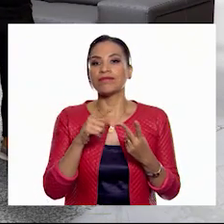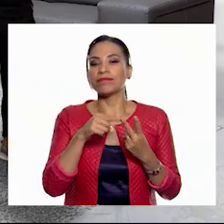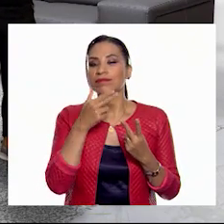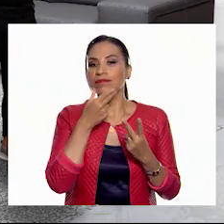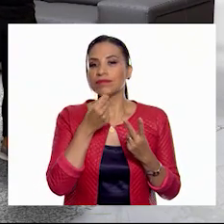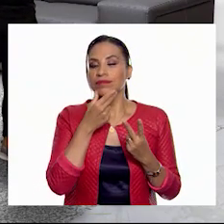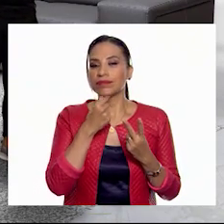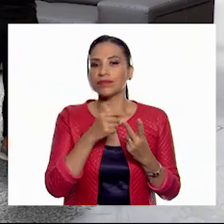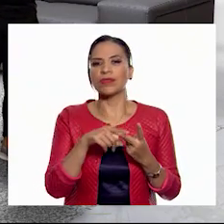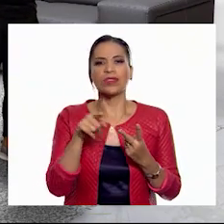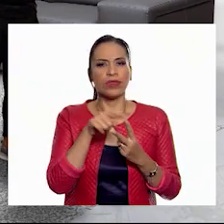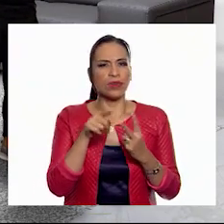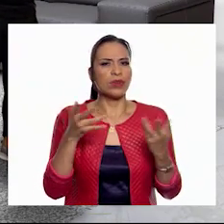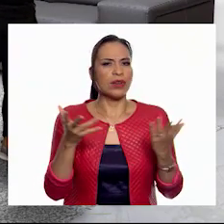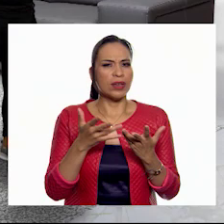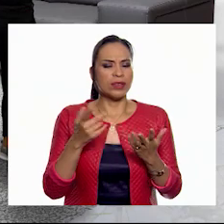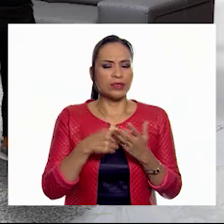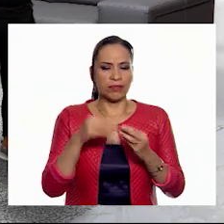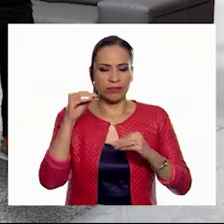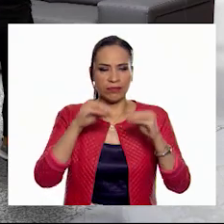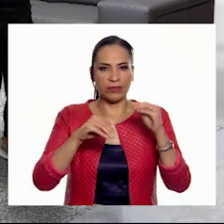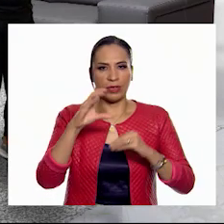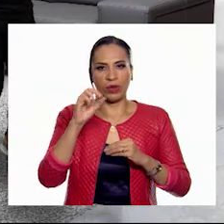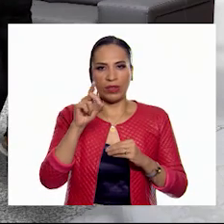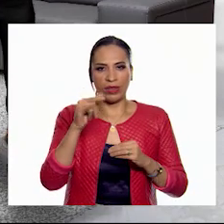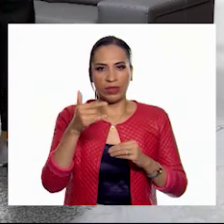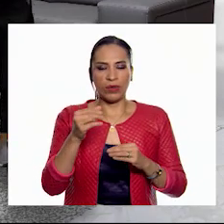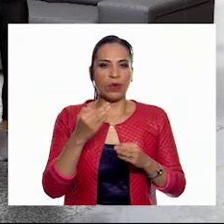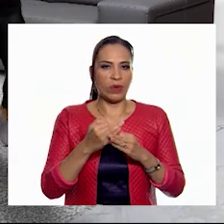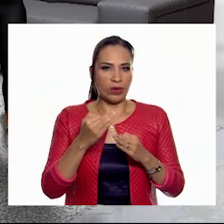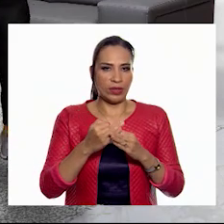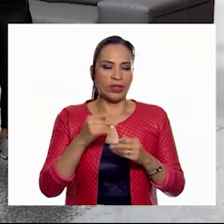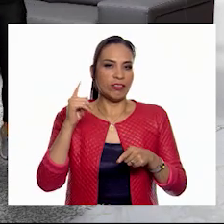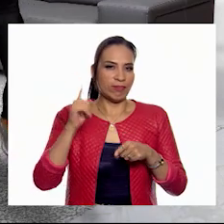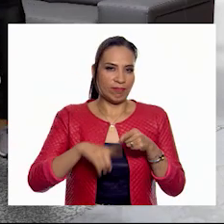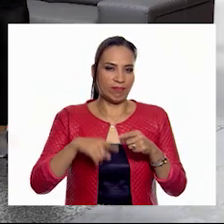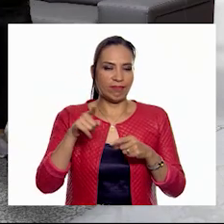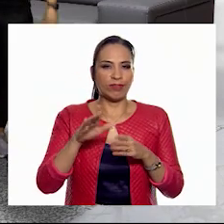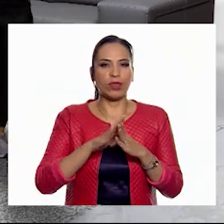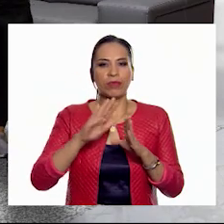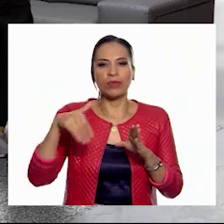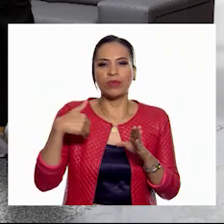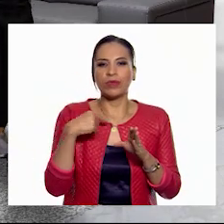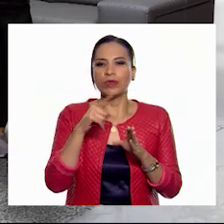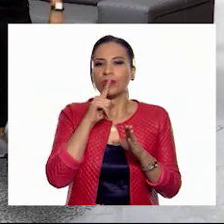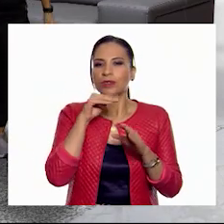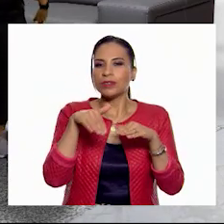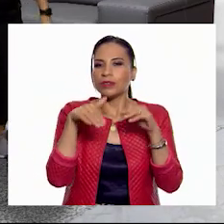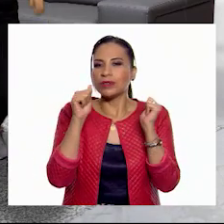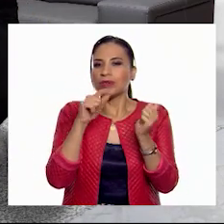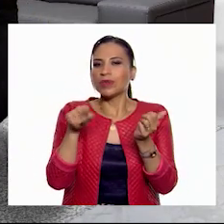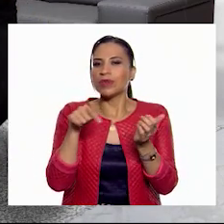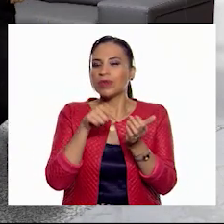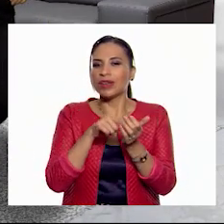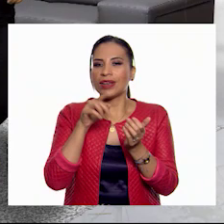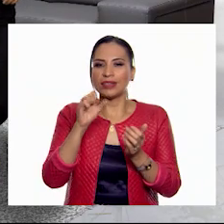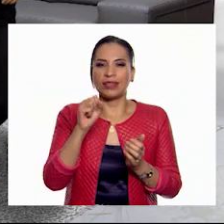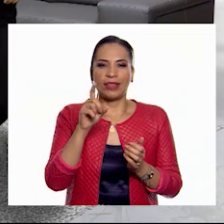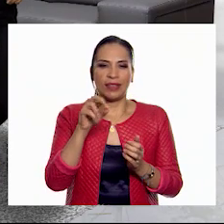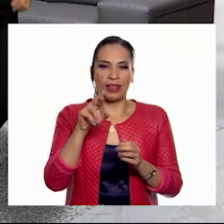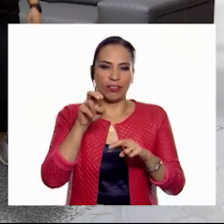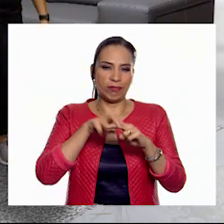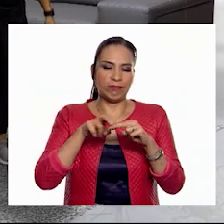han logrado armar el código con el que vamos a desactivar la guarida secreta de sedentarios, donde